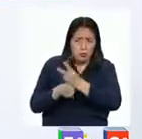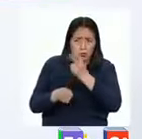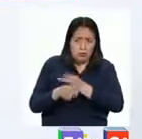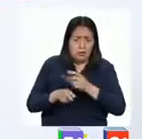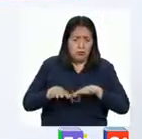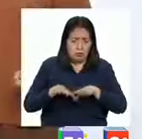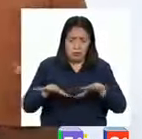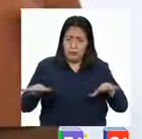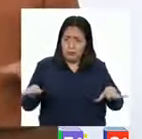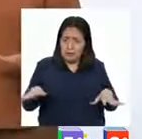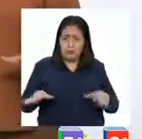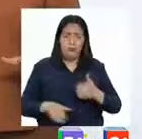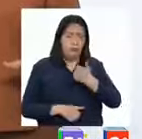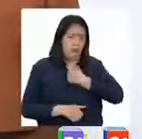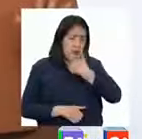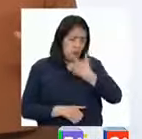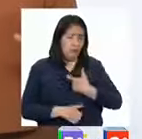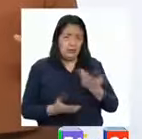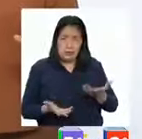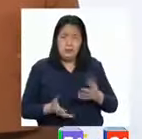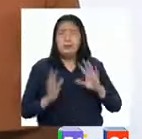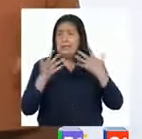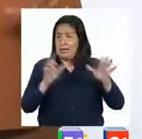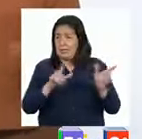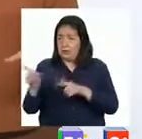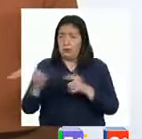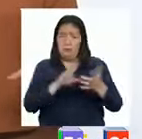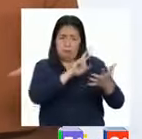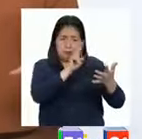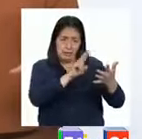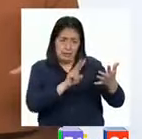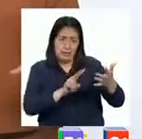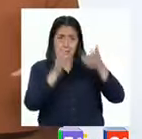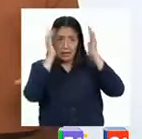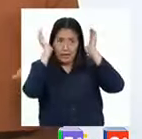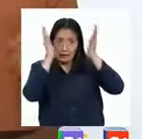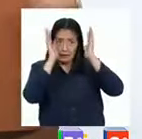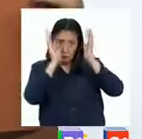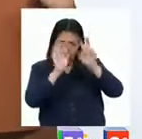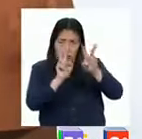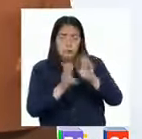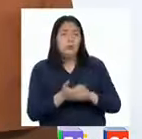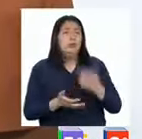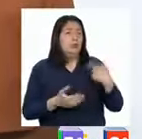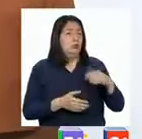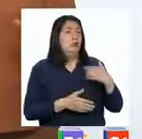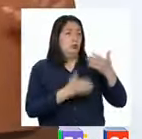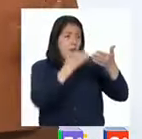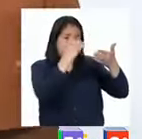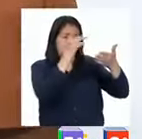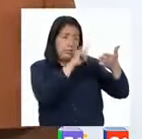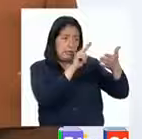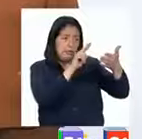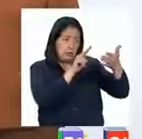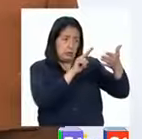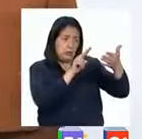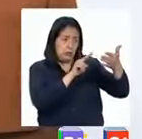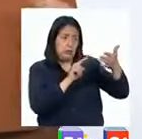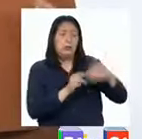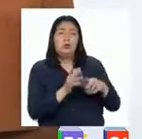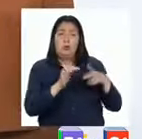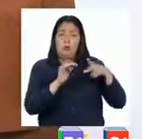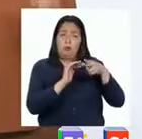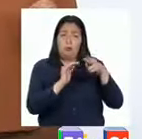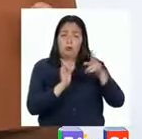espacio personal? ¡Listo! ¡A leer! Presten mucha atención. Conforme vayan leyendo, haré algunas